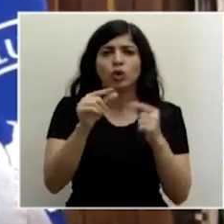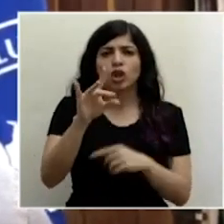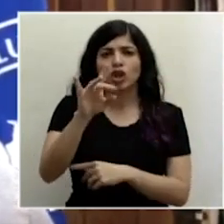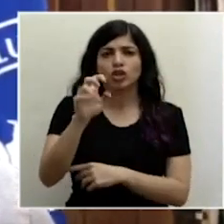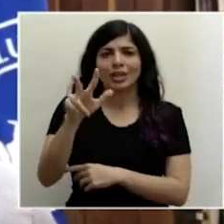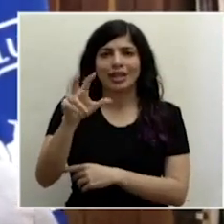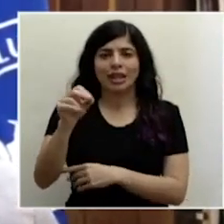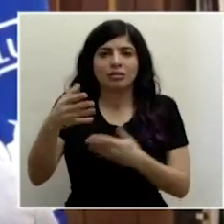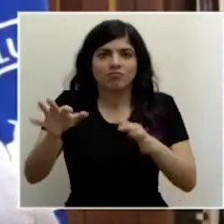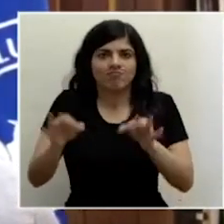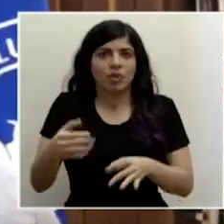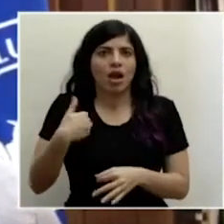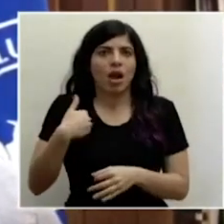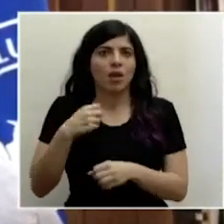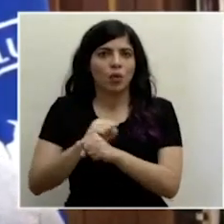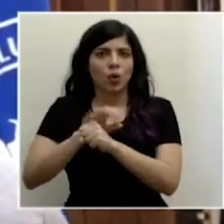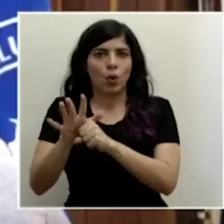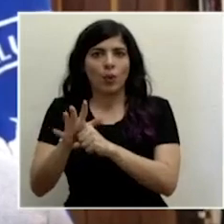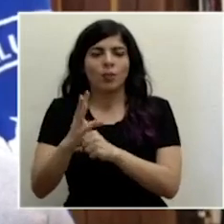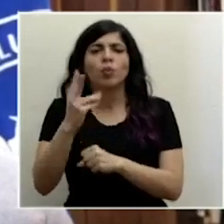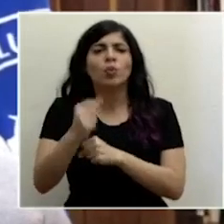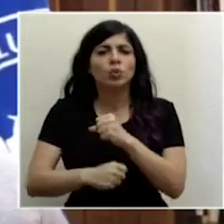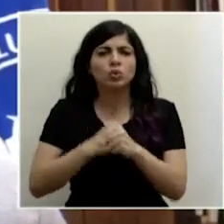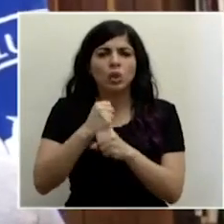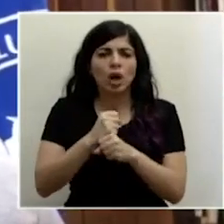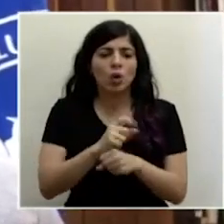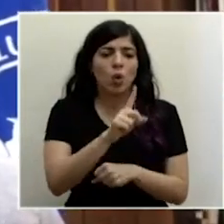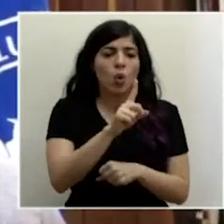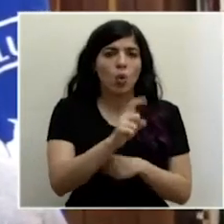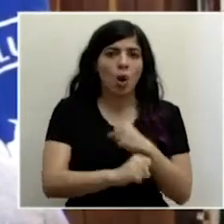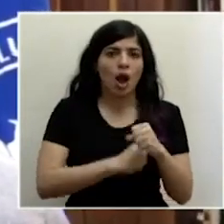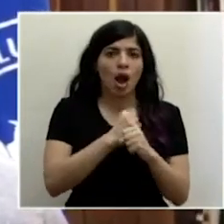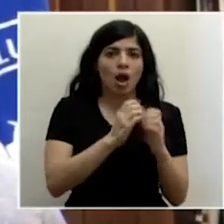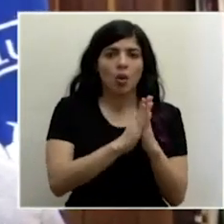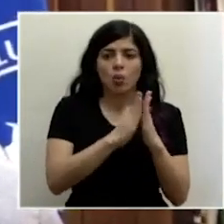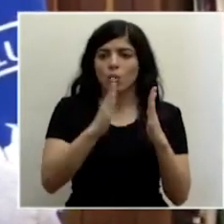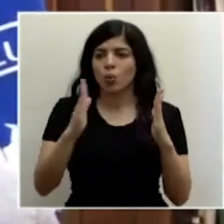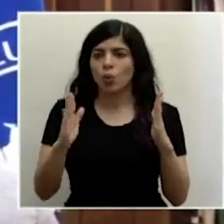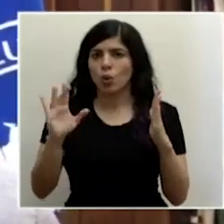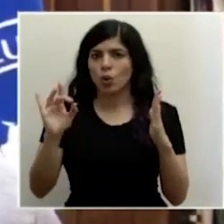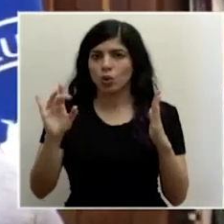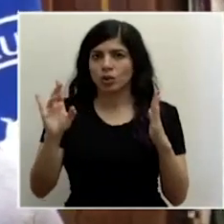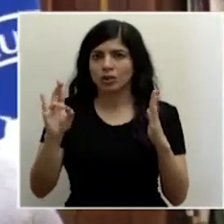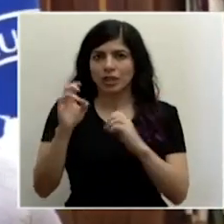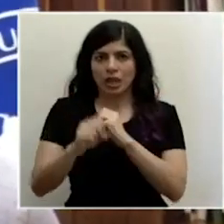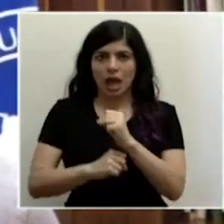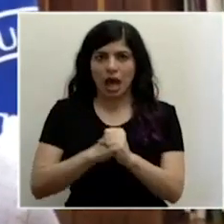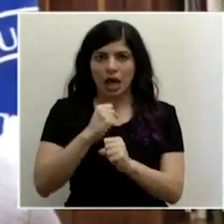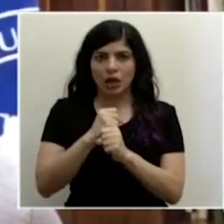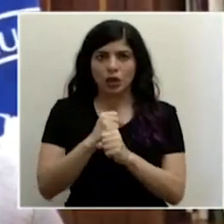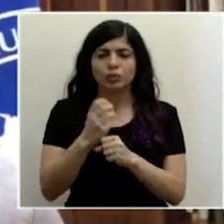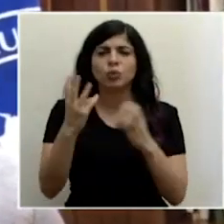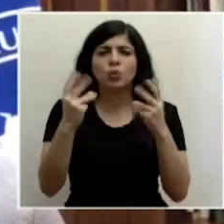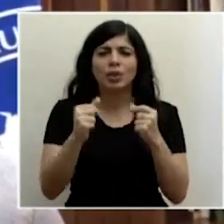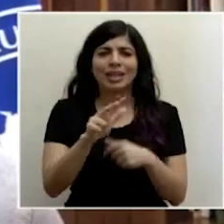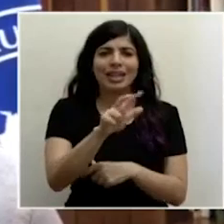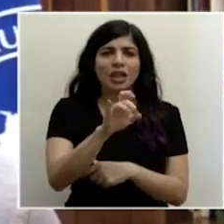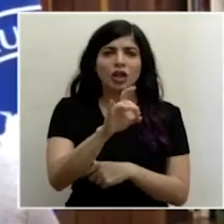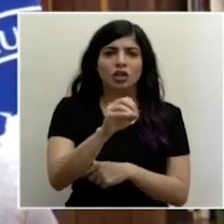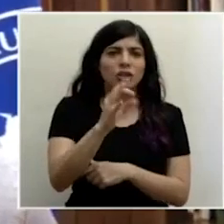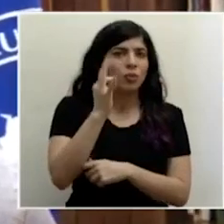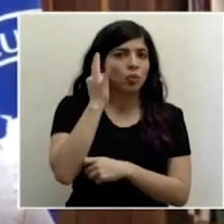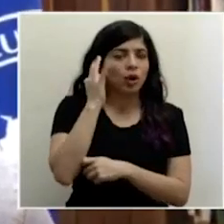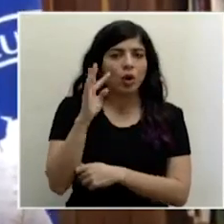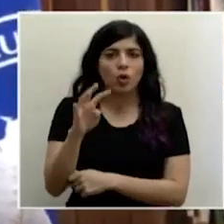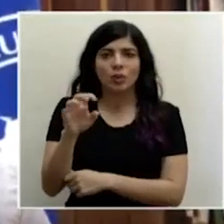casos confirmados. El rango de edad va desde el año hasta los 87 años. Se trata de 380 mujeres y